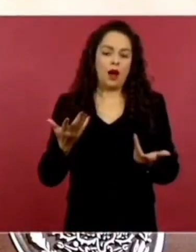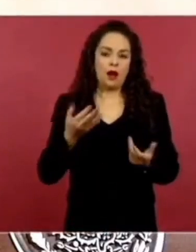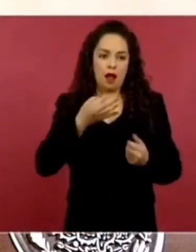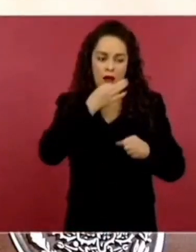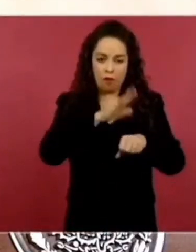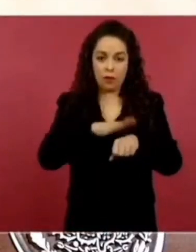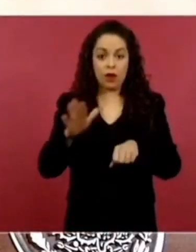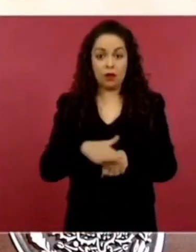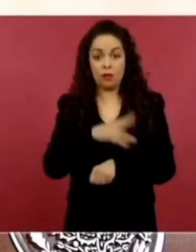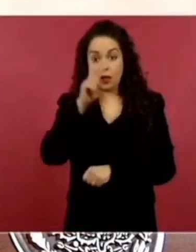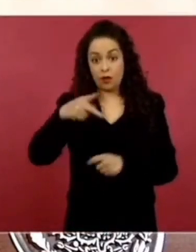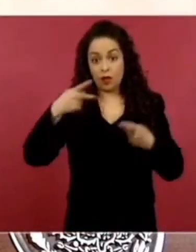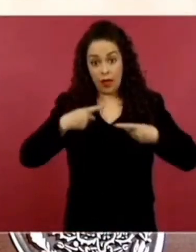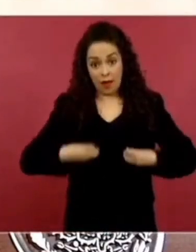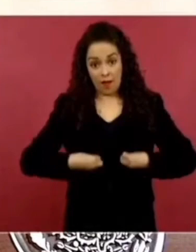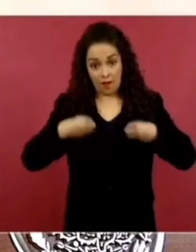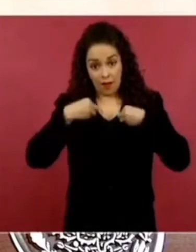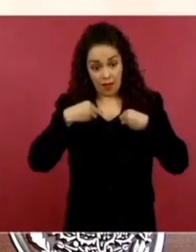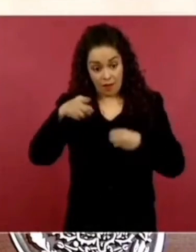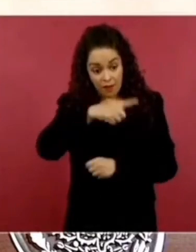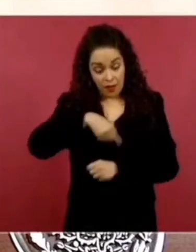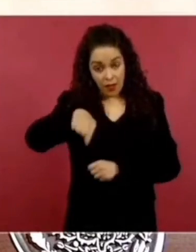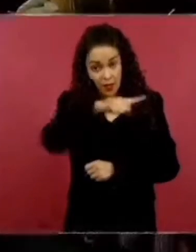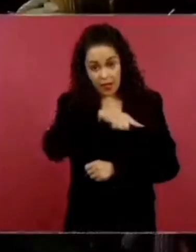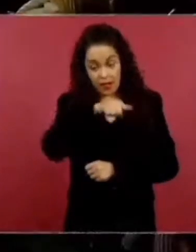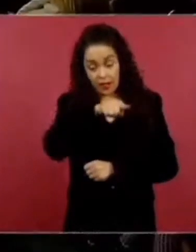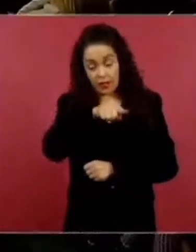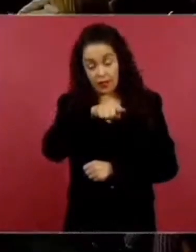a texanos y afecta a mexicanos. Gracias.